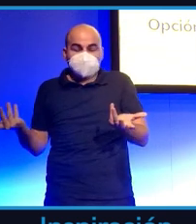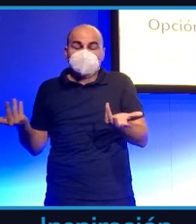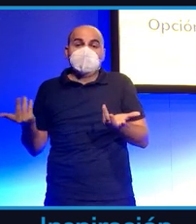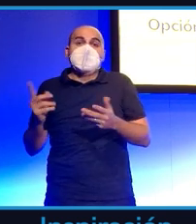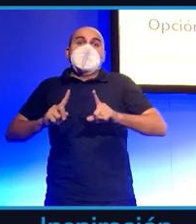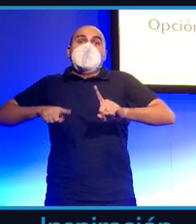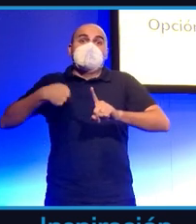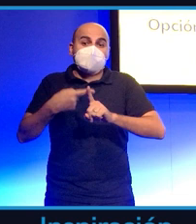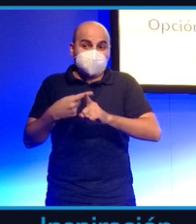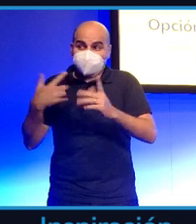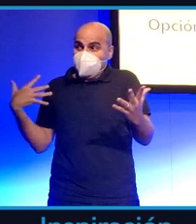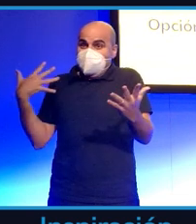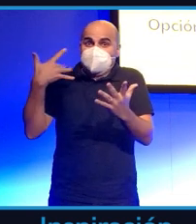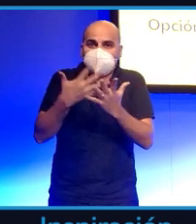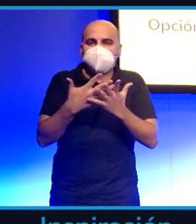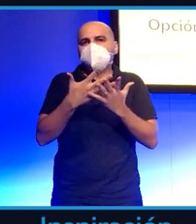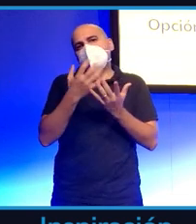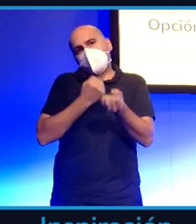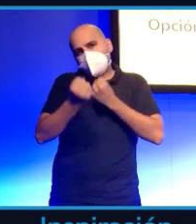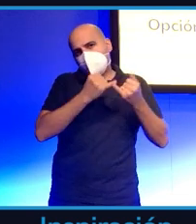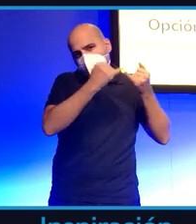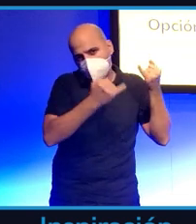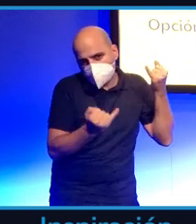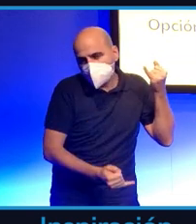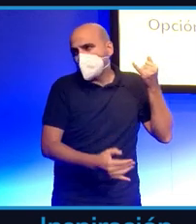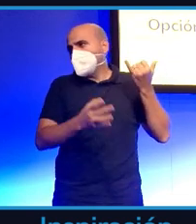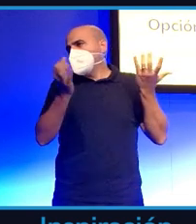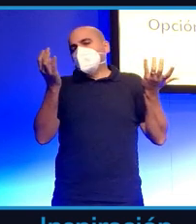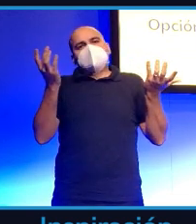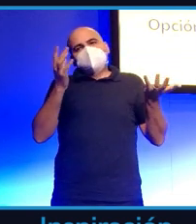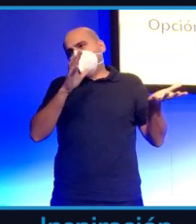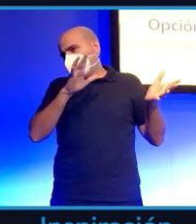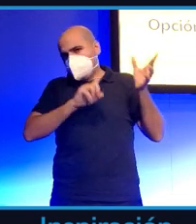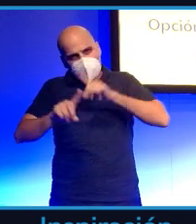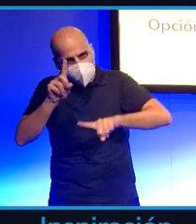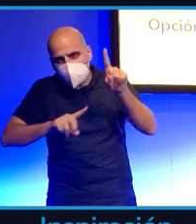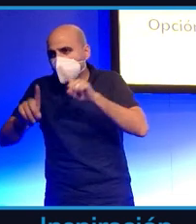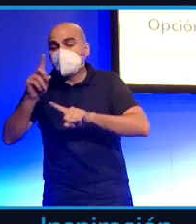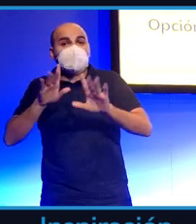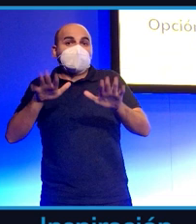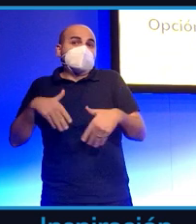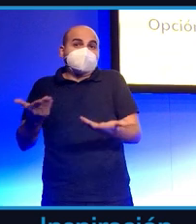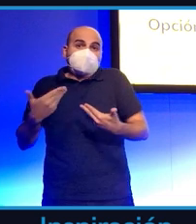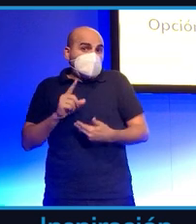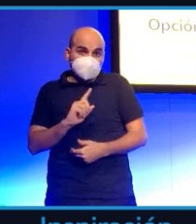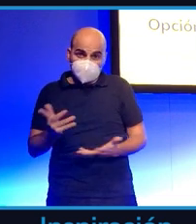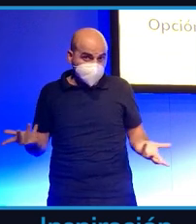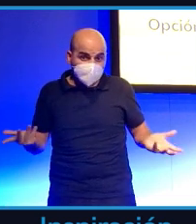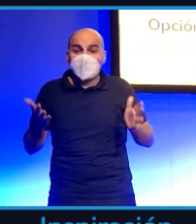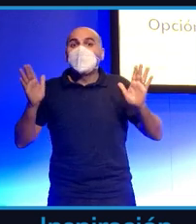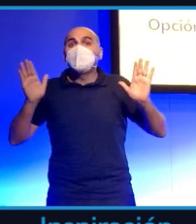habido y toda la deriva, bueno, que os voy a contar, reformas laborales que no han ayudado, el caso es que hemos llegado a un punto